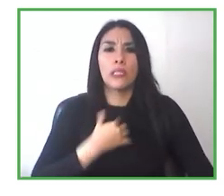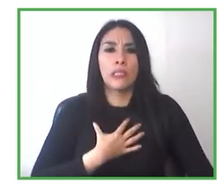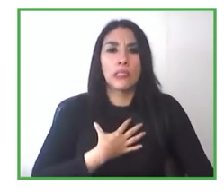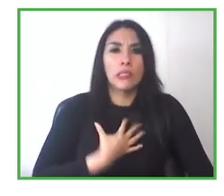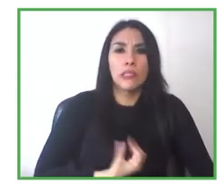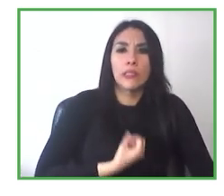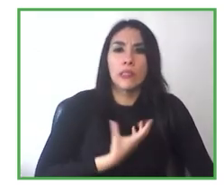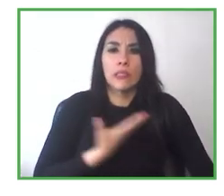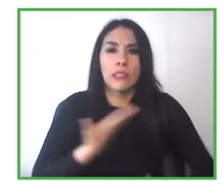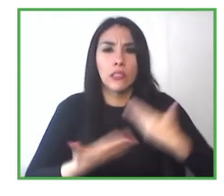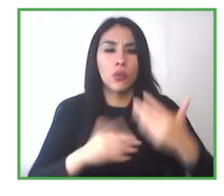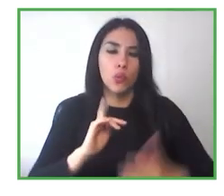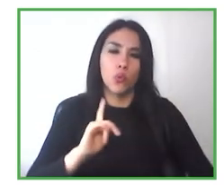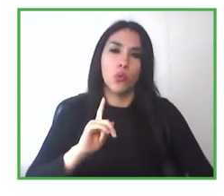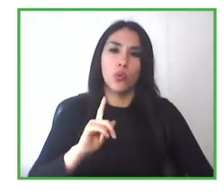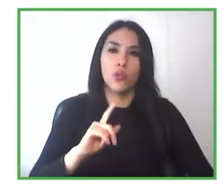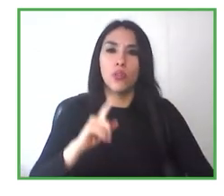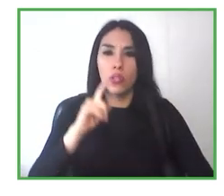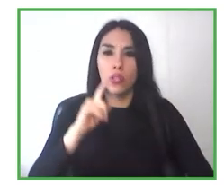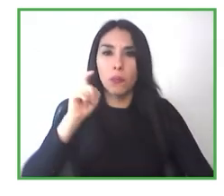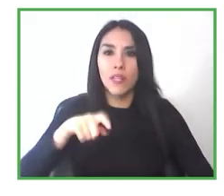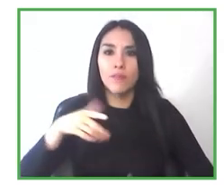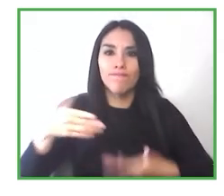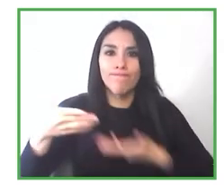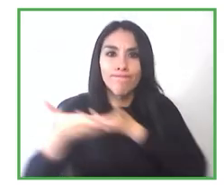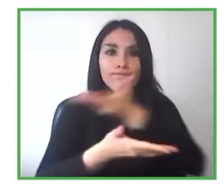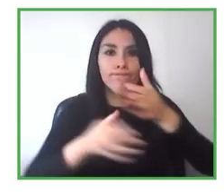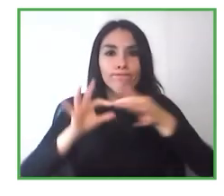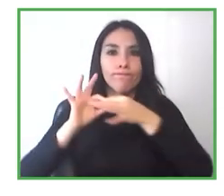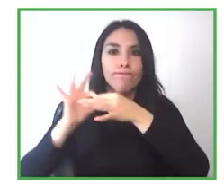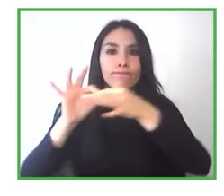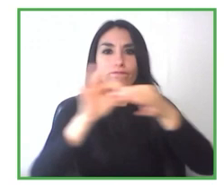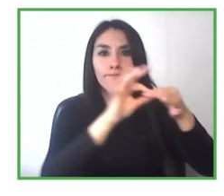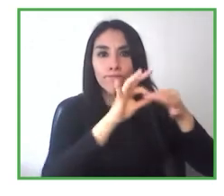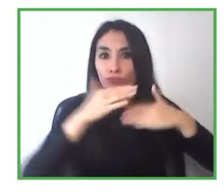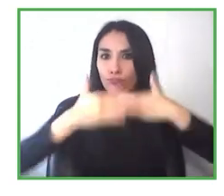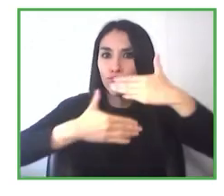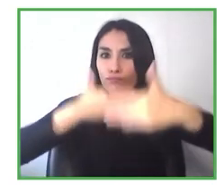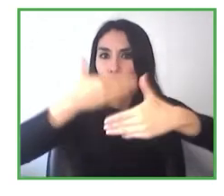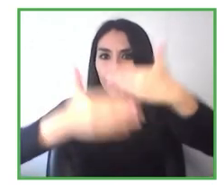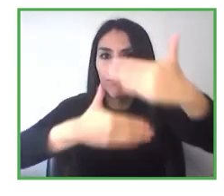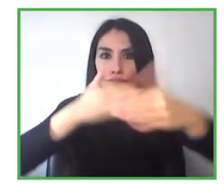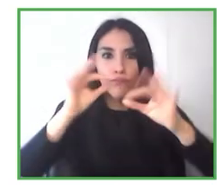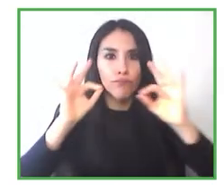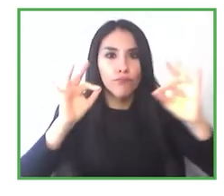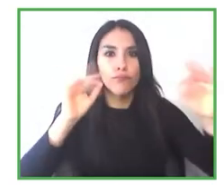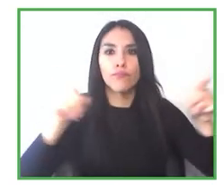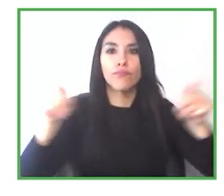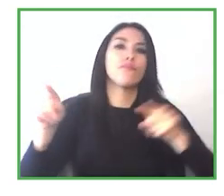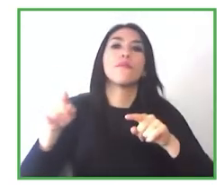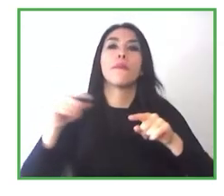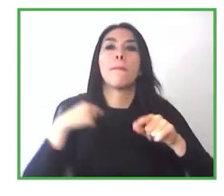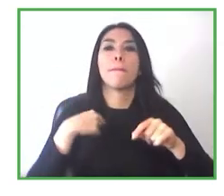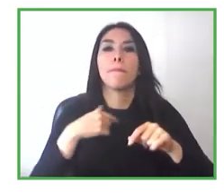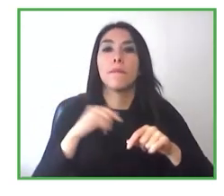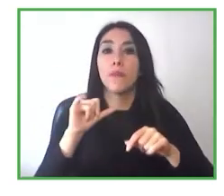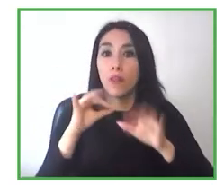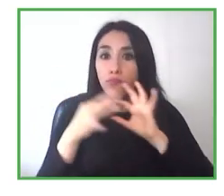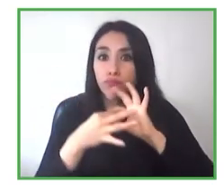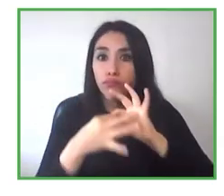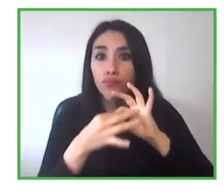empresas, de los trabajadores, ¿cierto? Esta articulación pública-privada, que mencionaban en ambos casos,